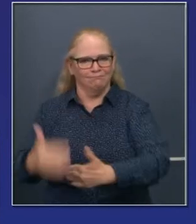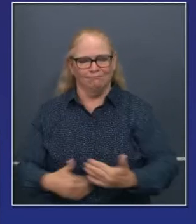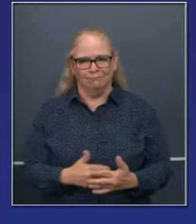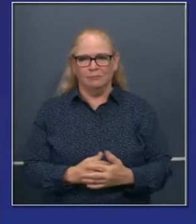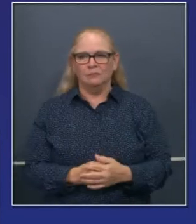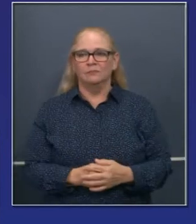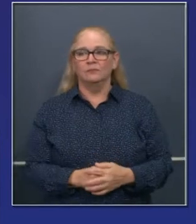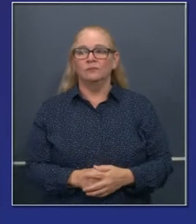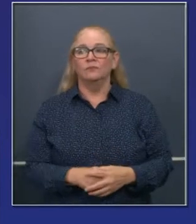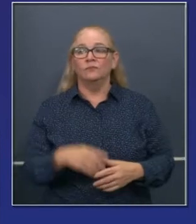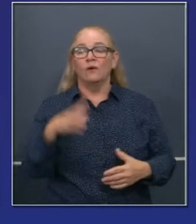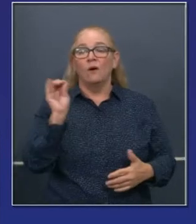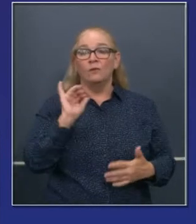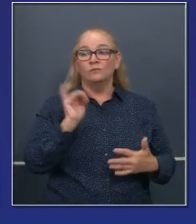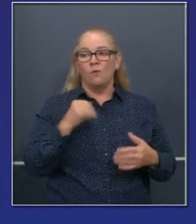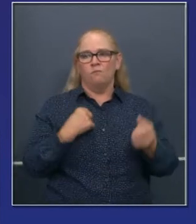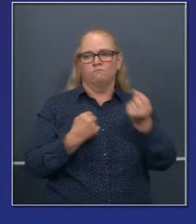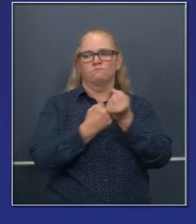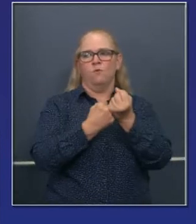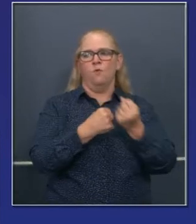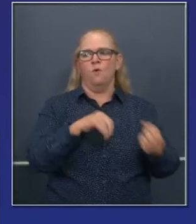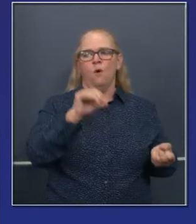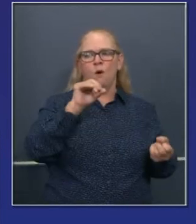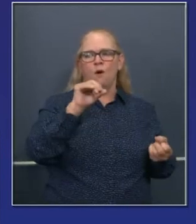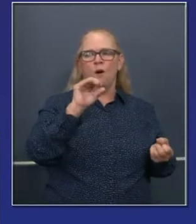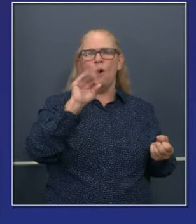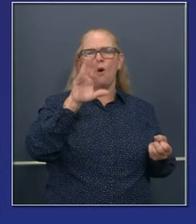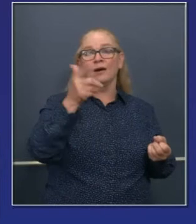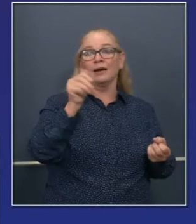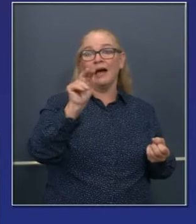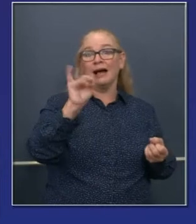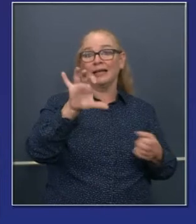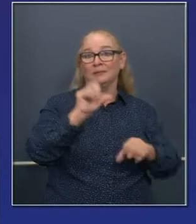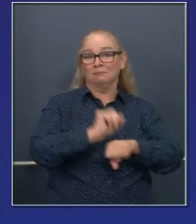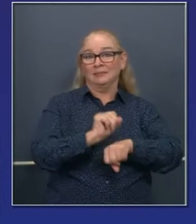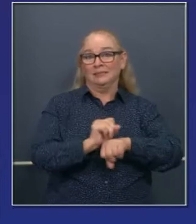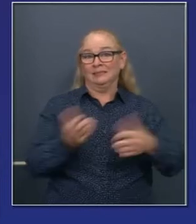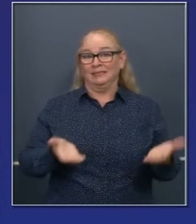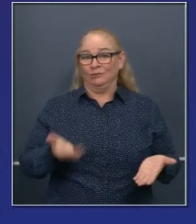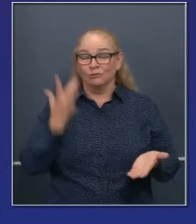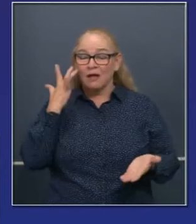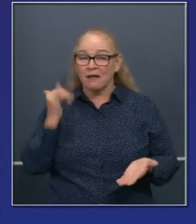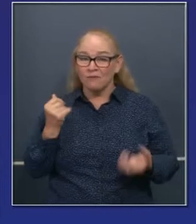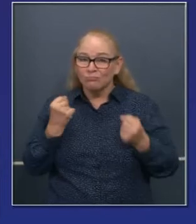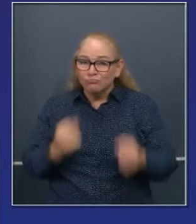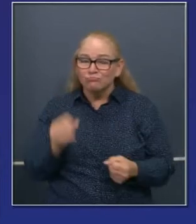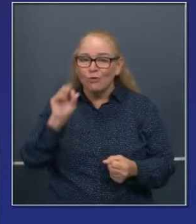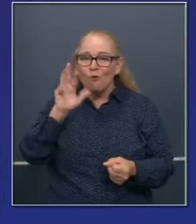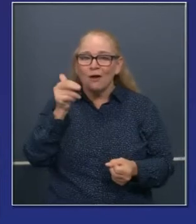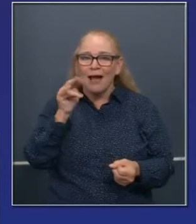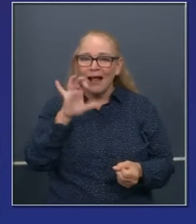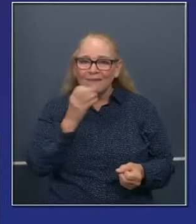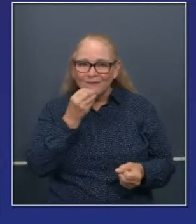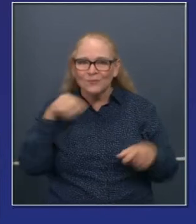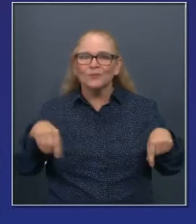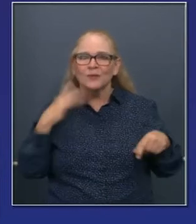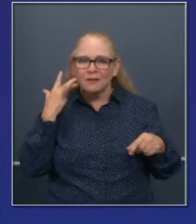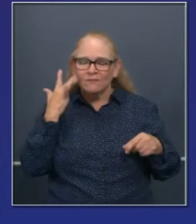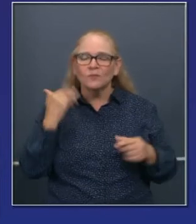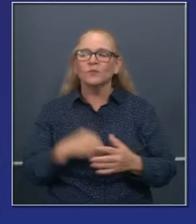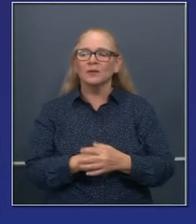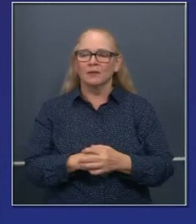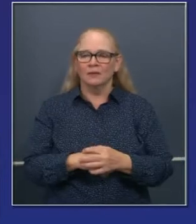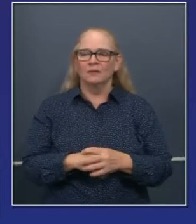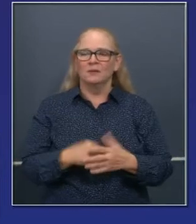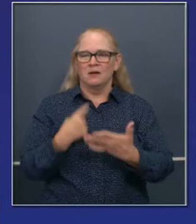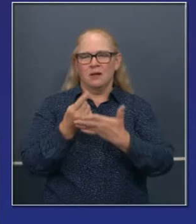concentrado en ayudar a los negocios orgánicos que residen aquí en el estado de California. Hemos anunciado hace